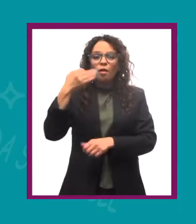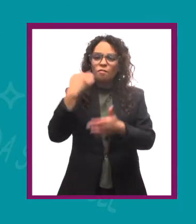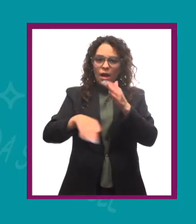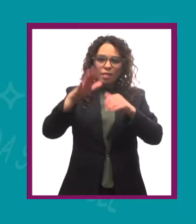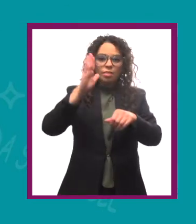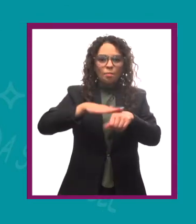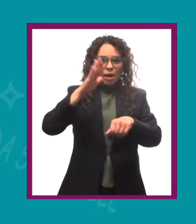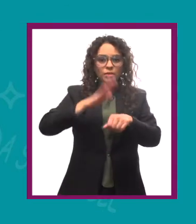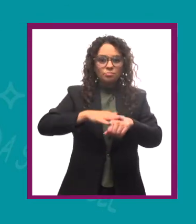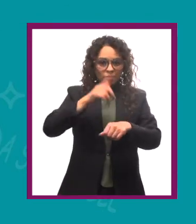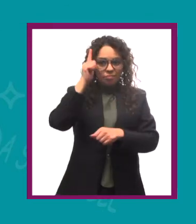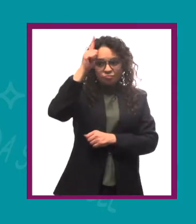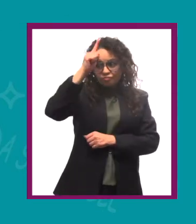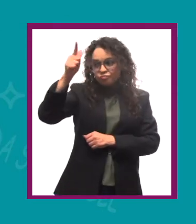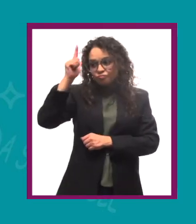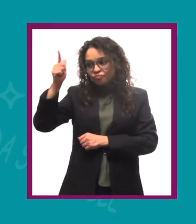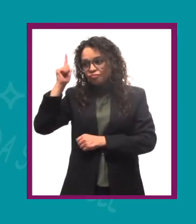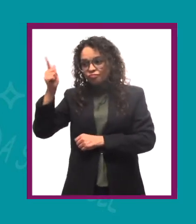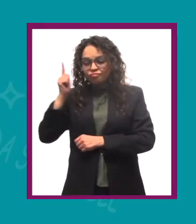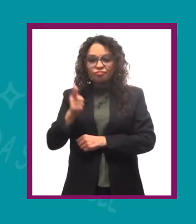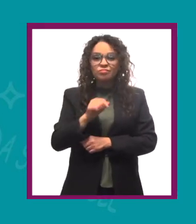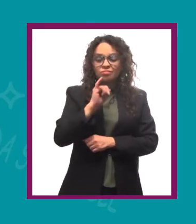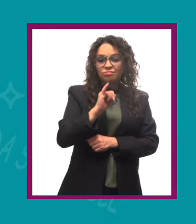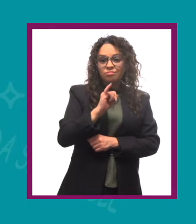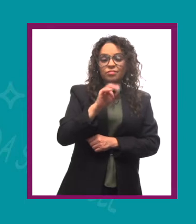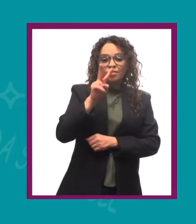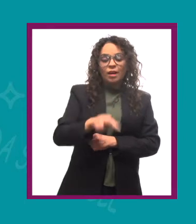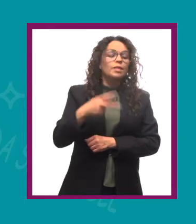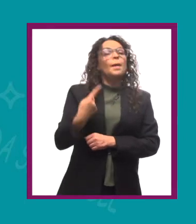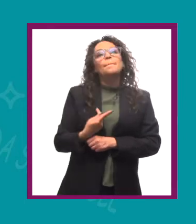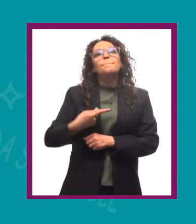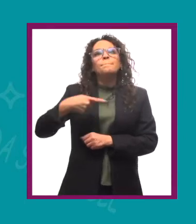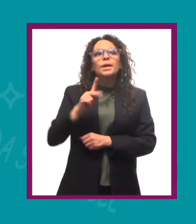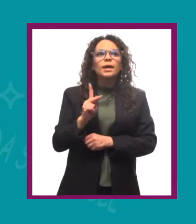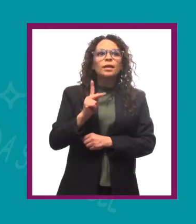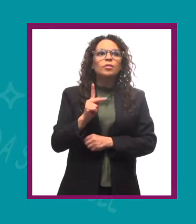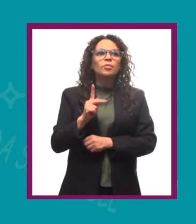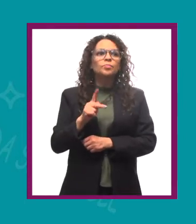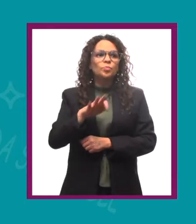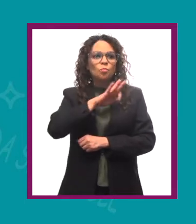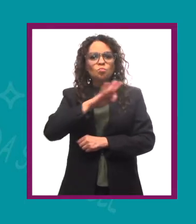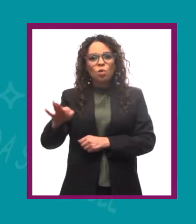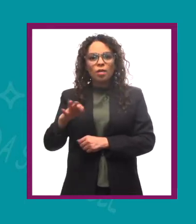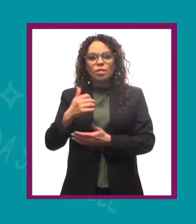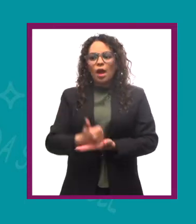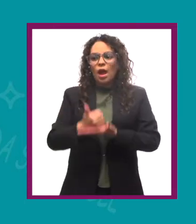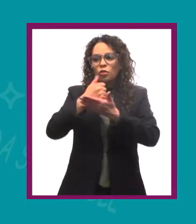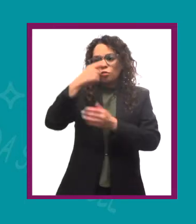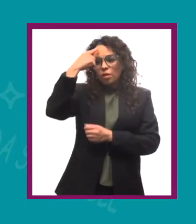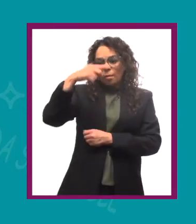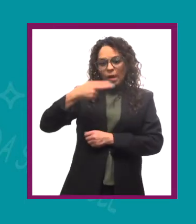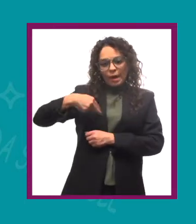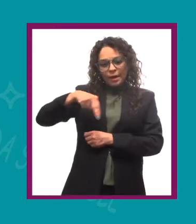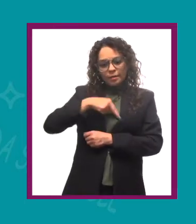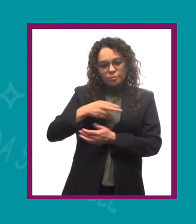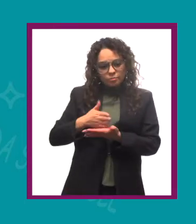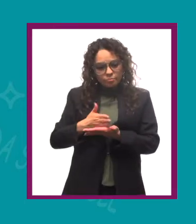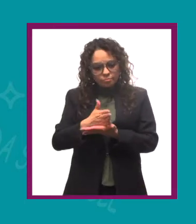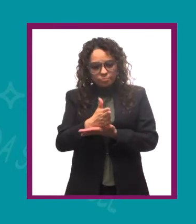queda muchísimo por descubrir aún pero sí que en cierta forma nos va orientando